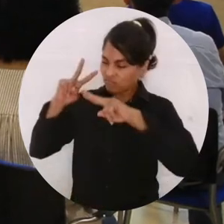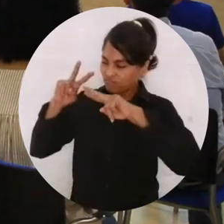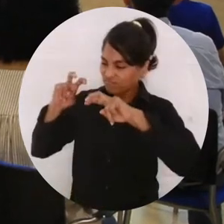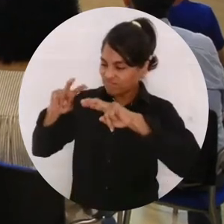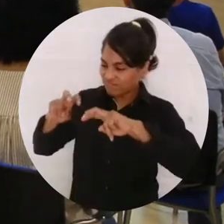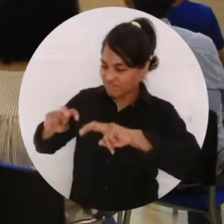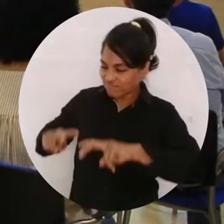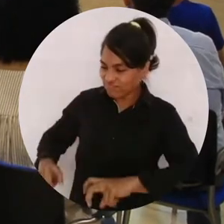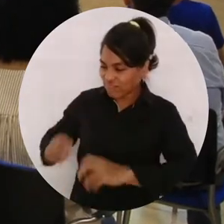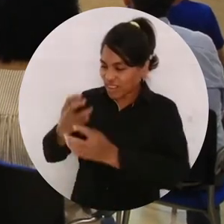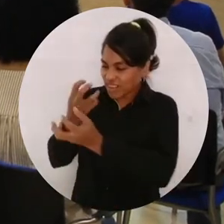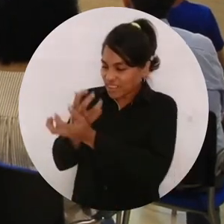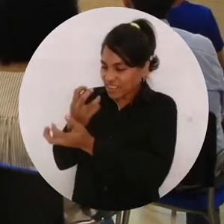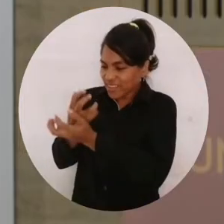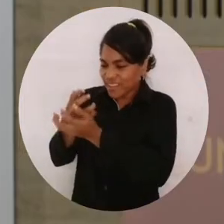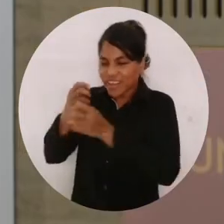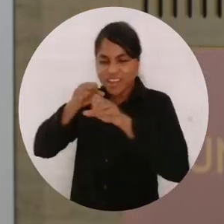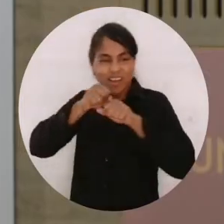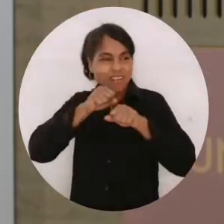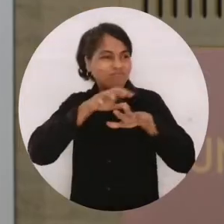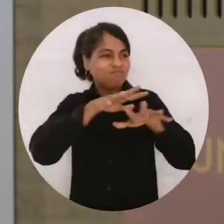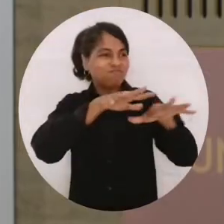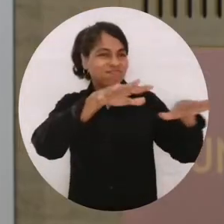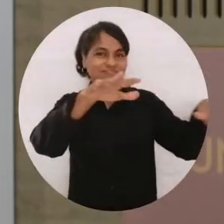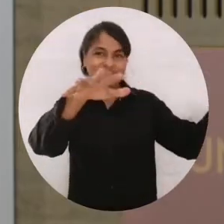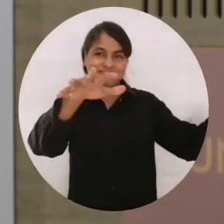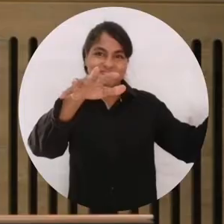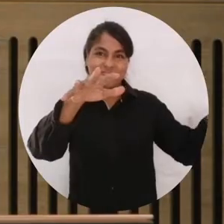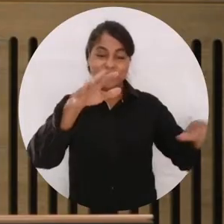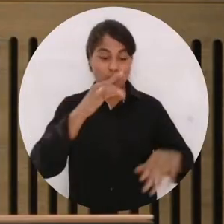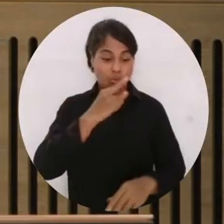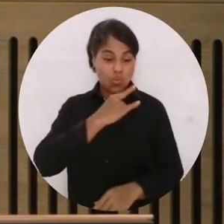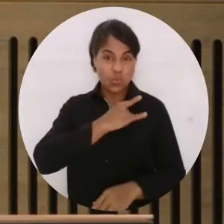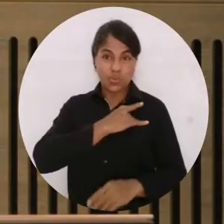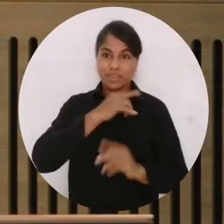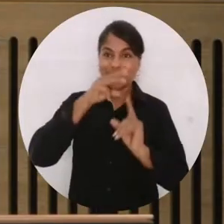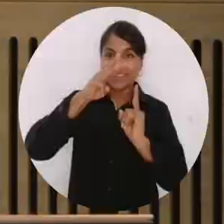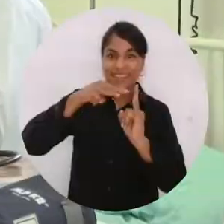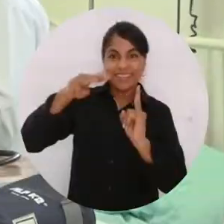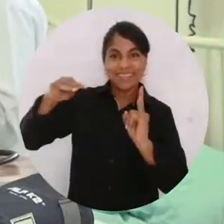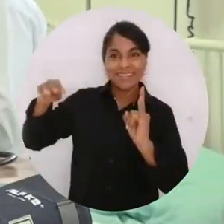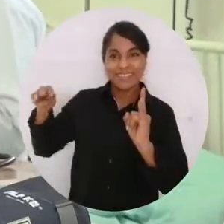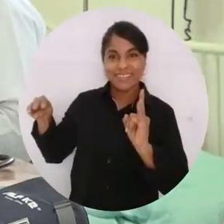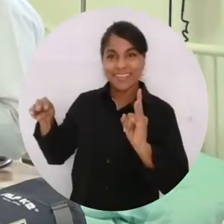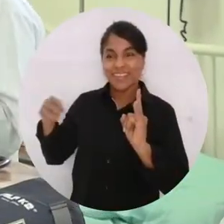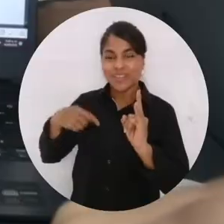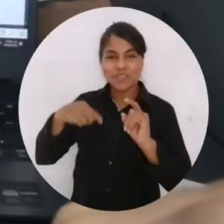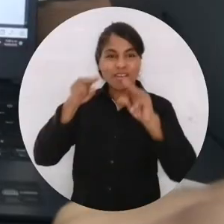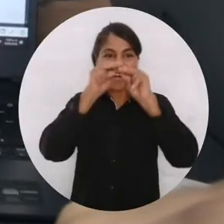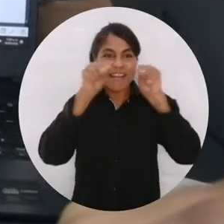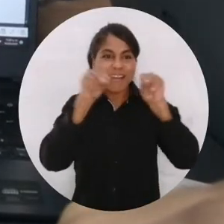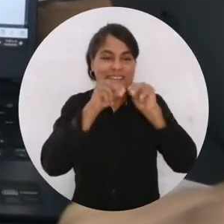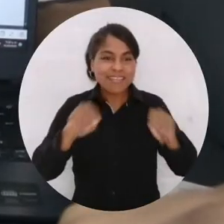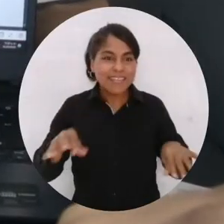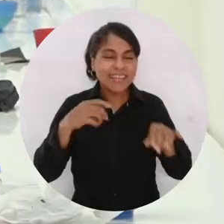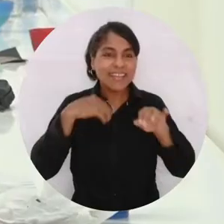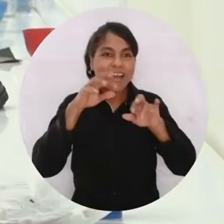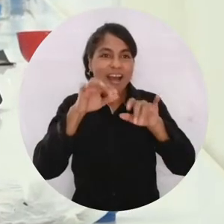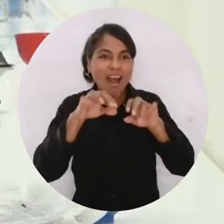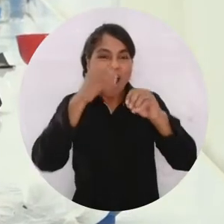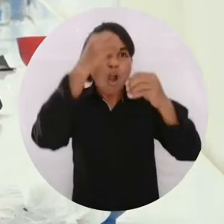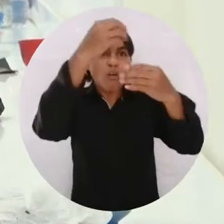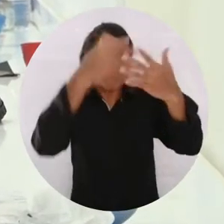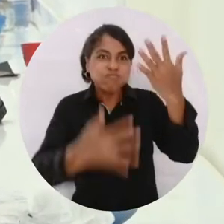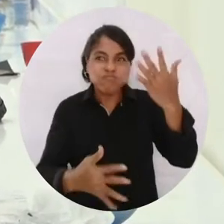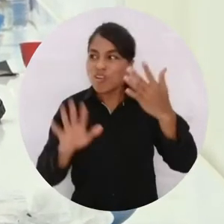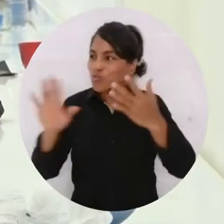Acercar el conocimiento científico a todo el público es la propuesta presentada por la Universidad del Magdalena para que, con tan solo un clic, la información